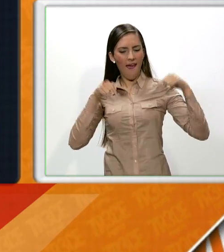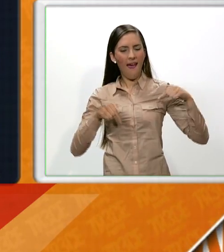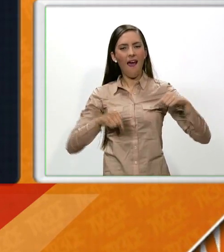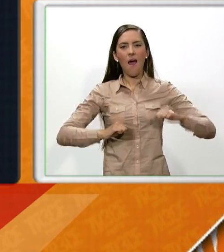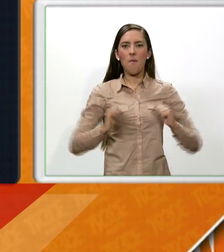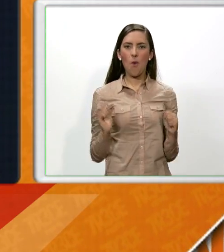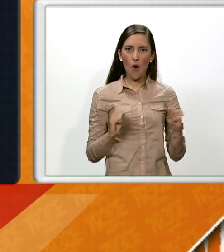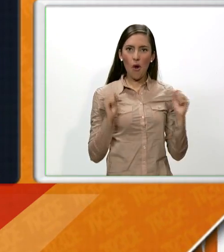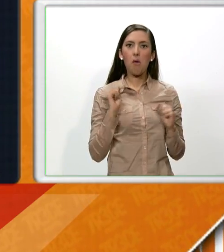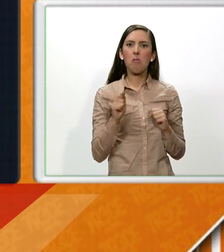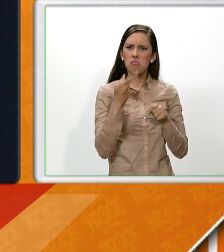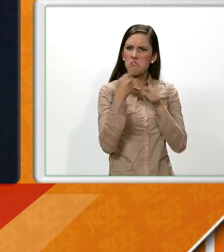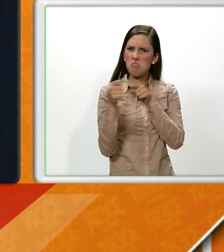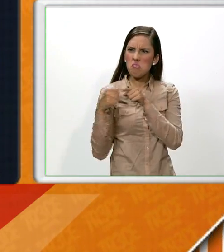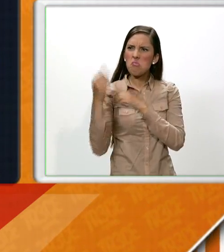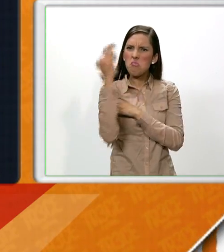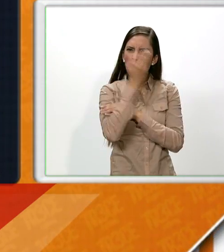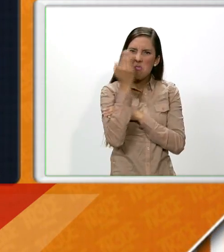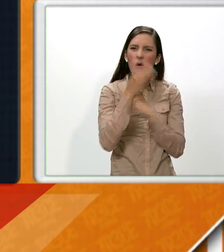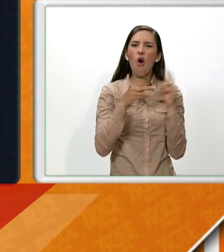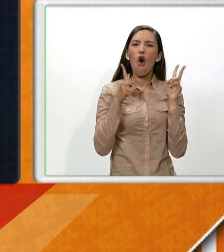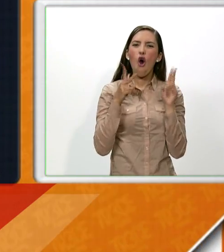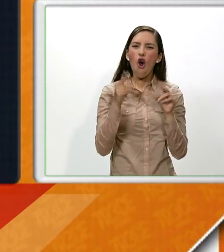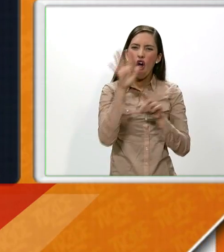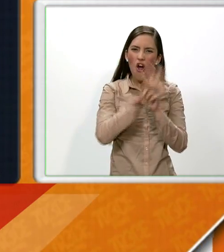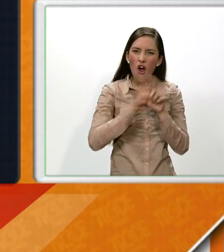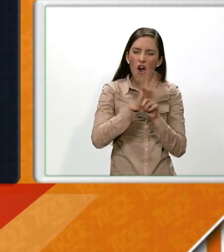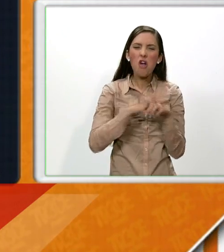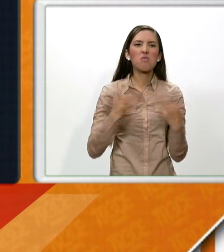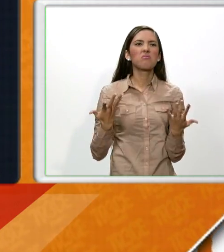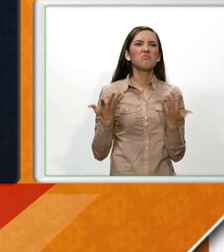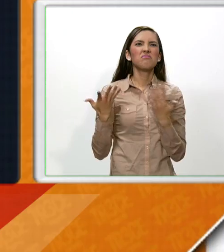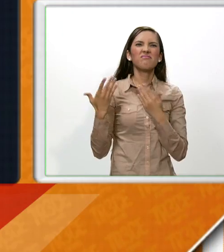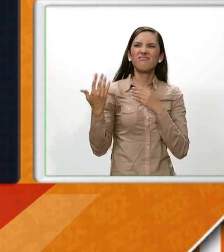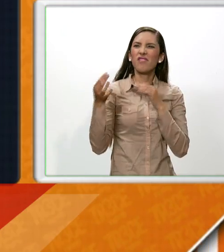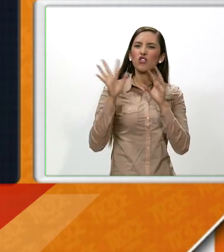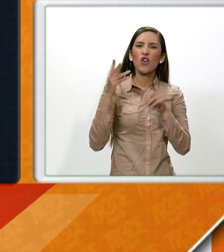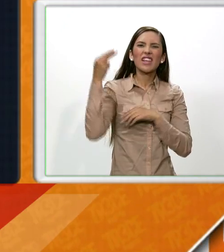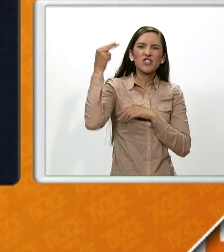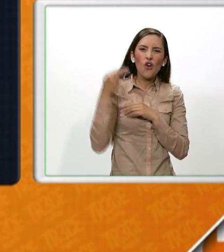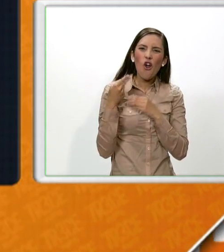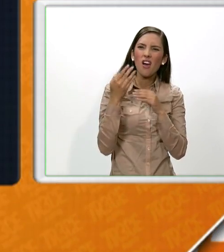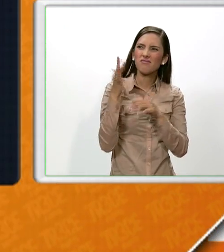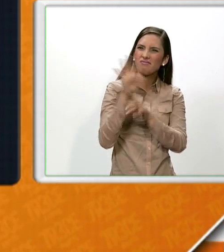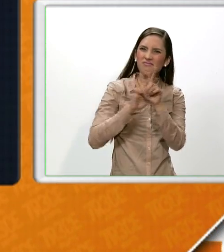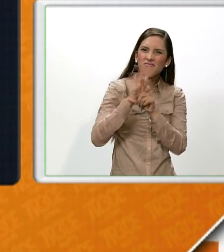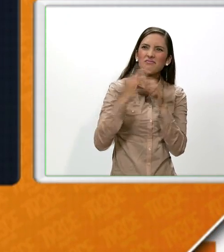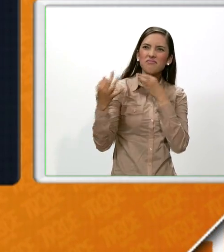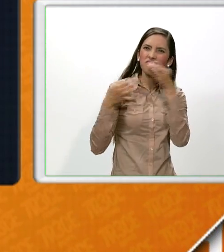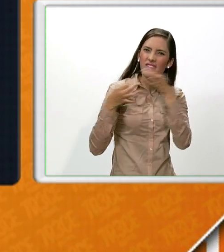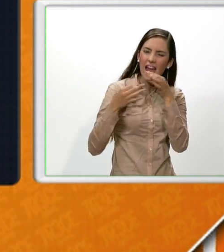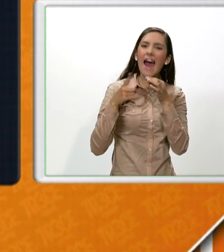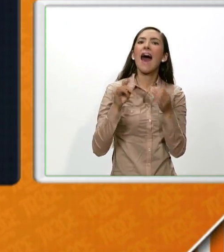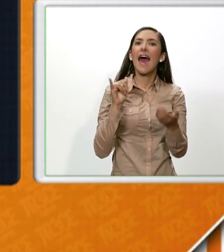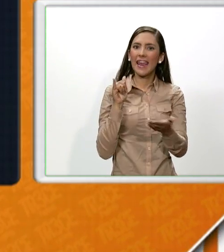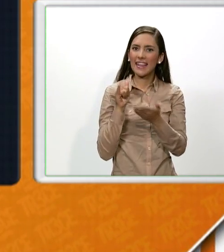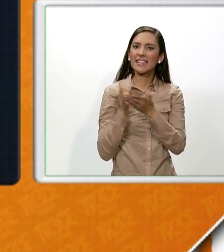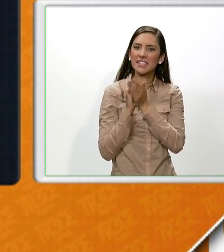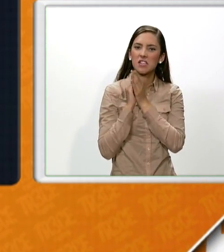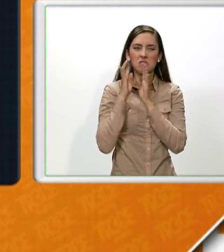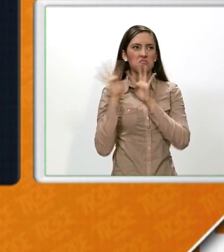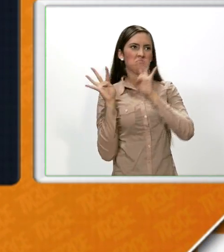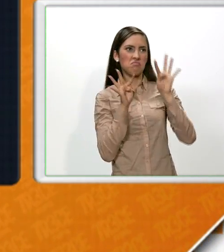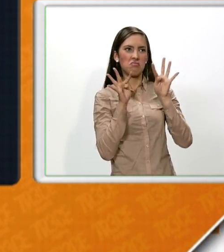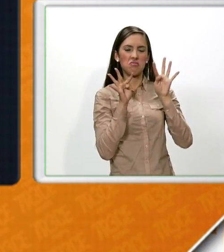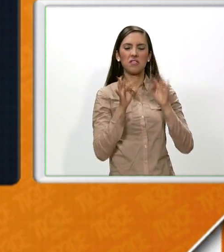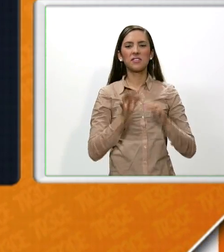Bogotá. Películas, cortometrajes y documentales serán proyectados en teatros y espacios al aire